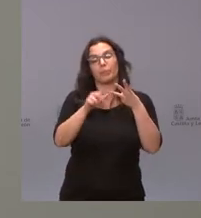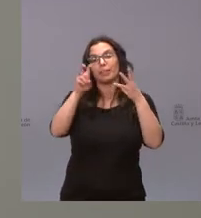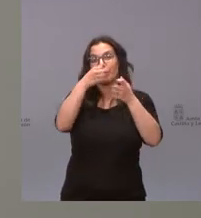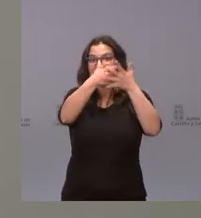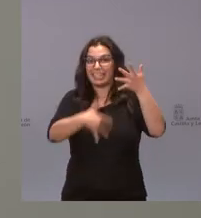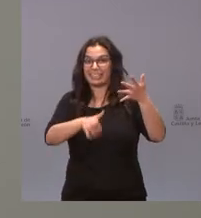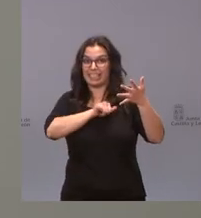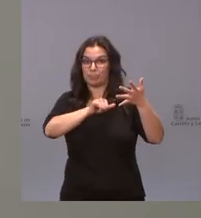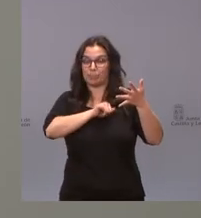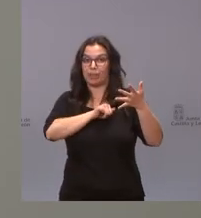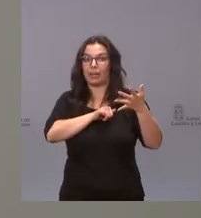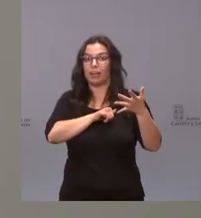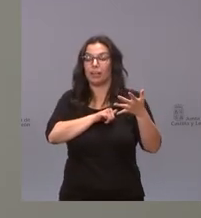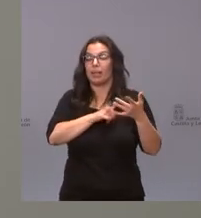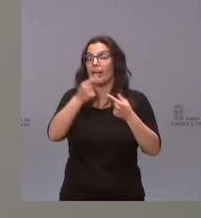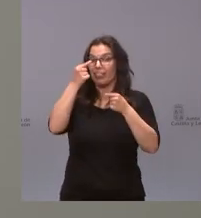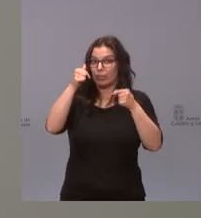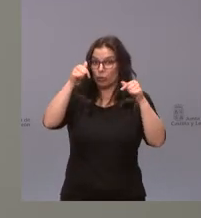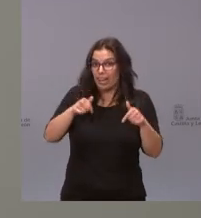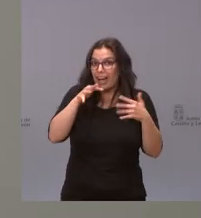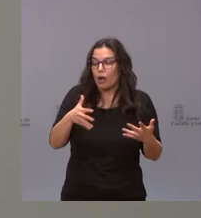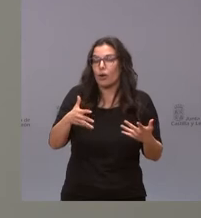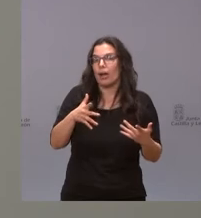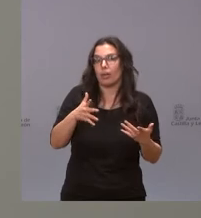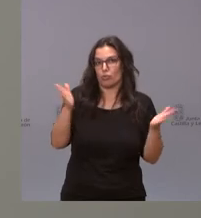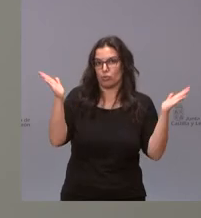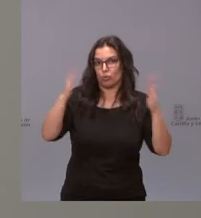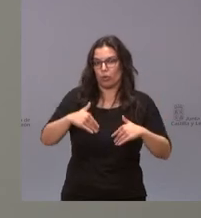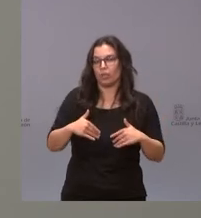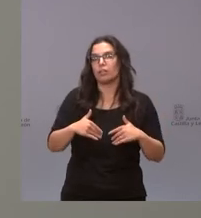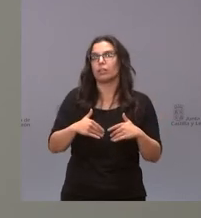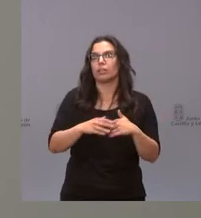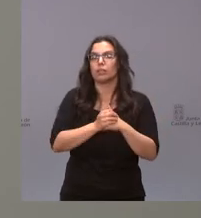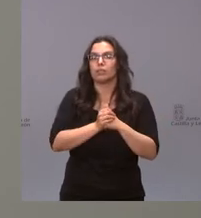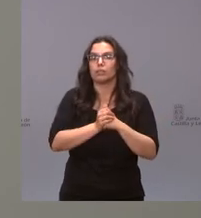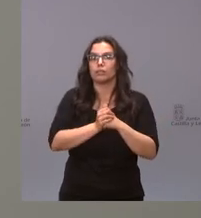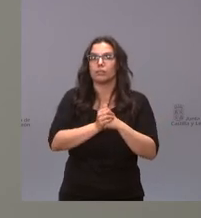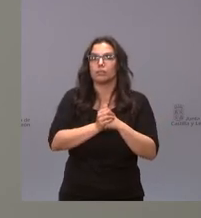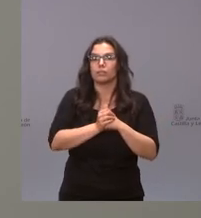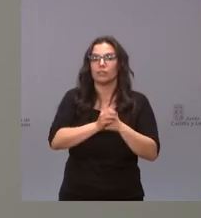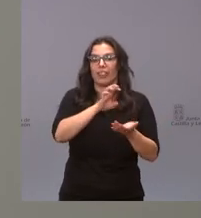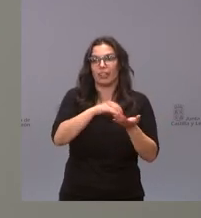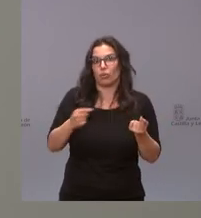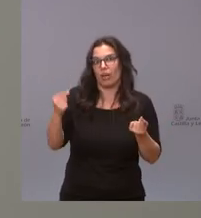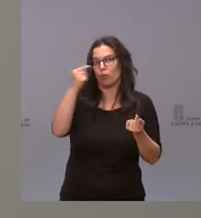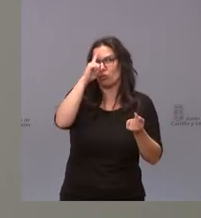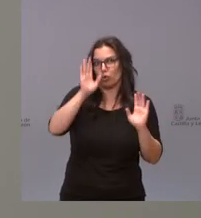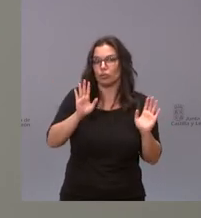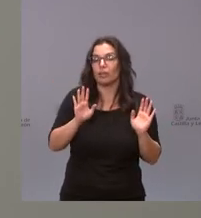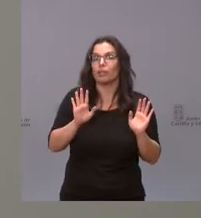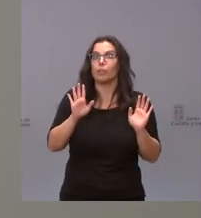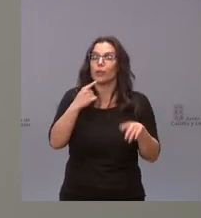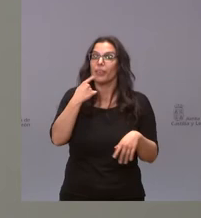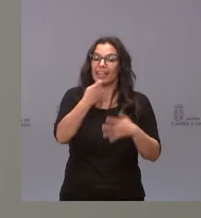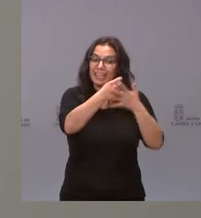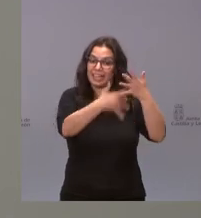indicar que no tengo el número aquí de la lista de espera de los diferentes centros pero indicar que